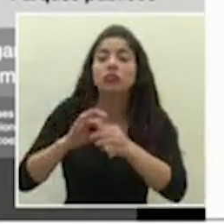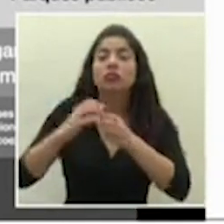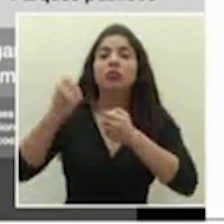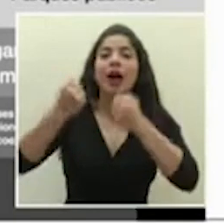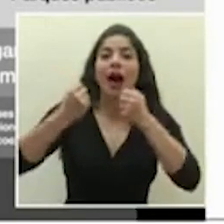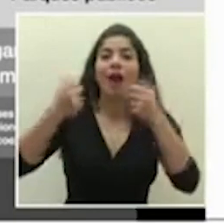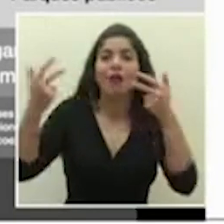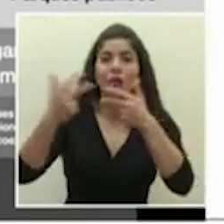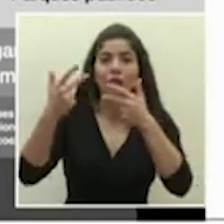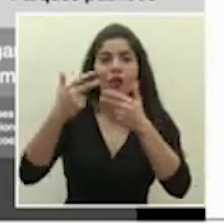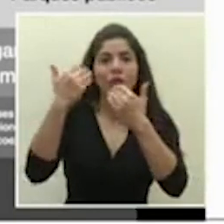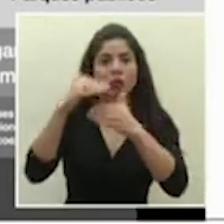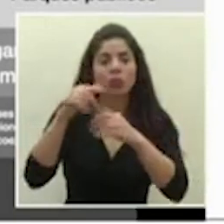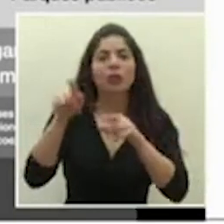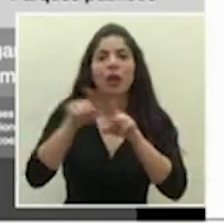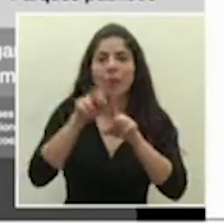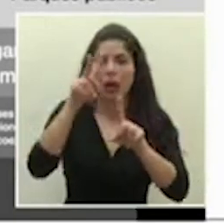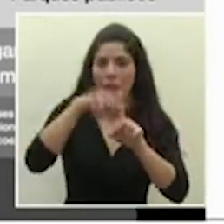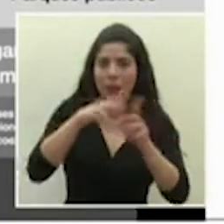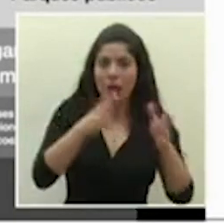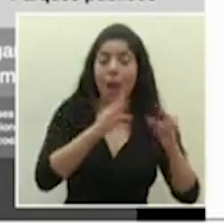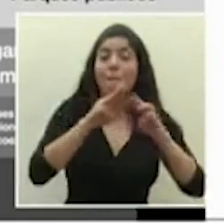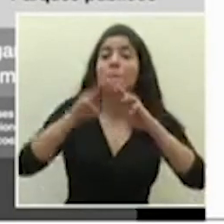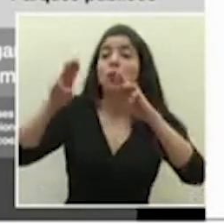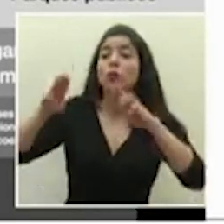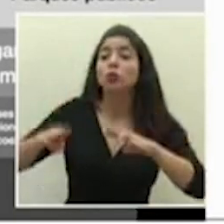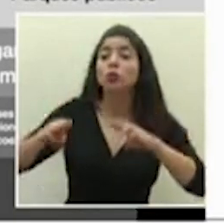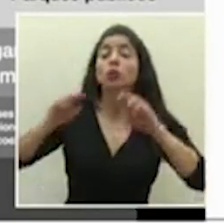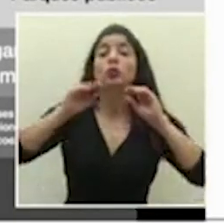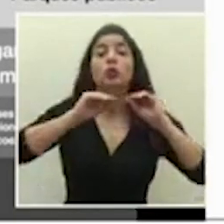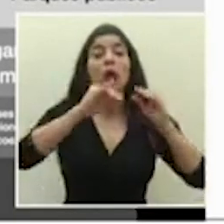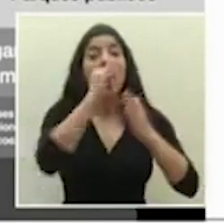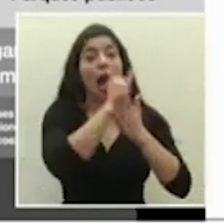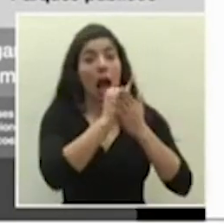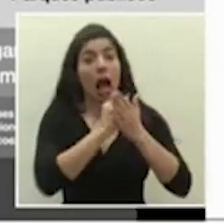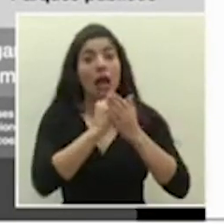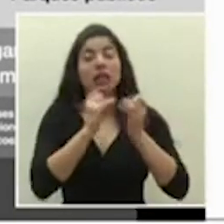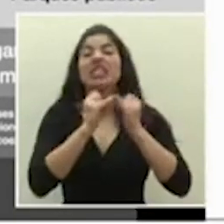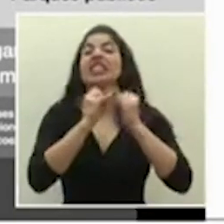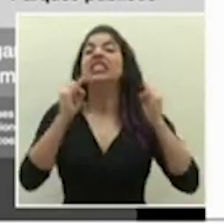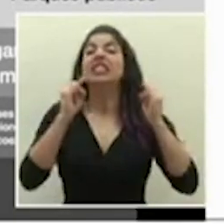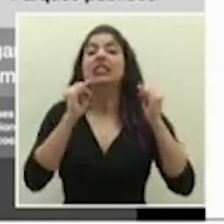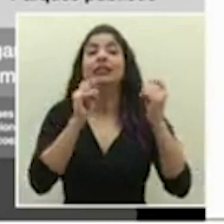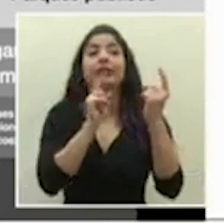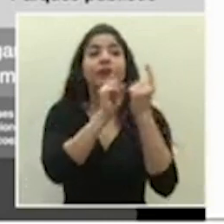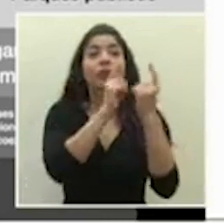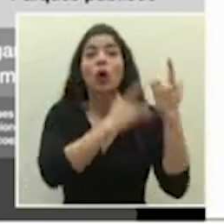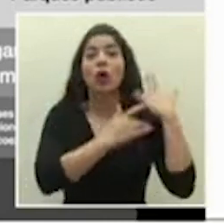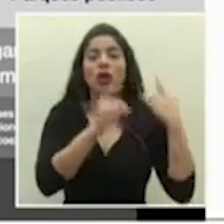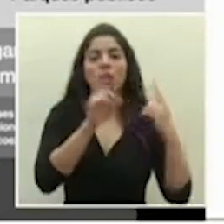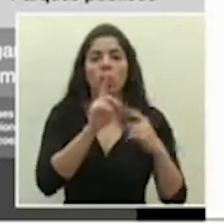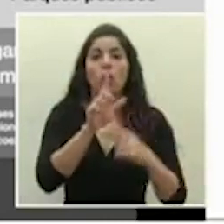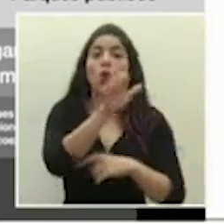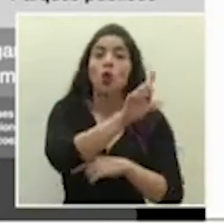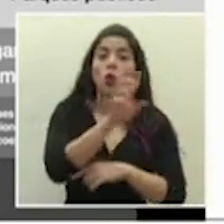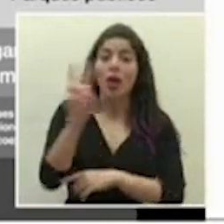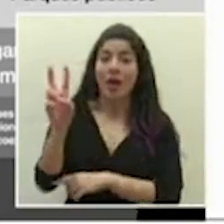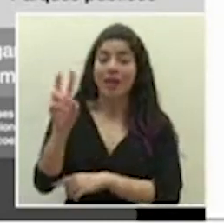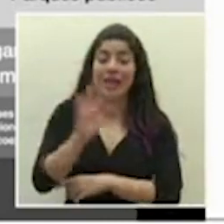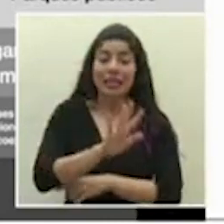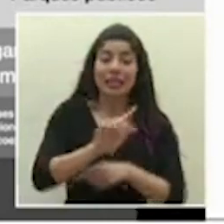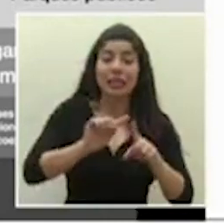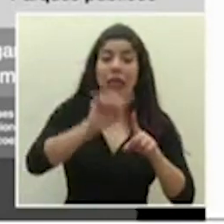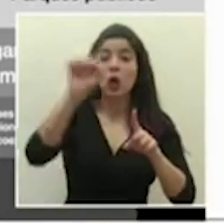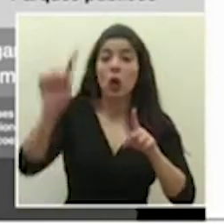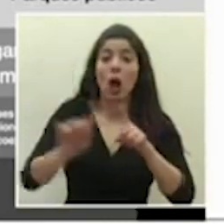Los museos y las academias de artes sin contacto podrán funcionar también de lunes a viernes de 5 de la mañana a 10 de la noche con